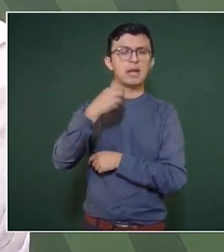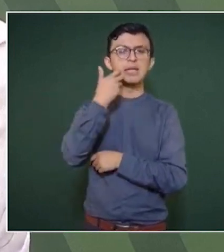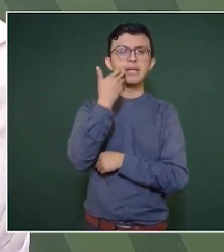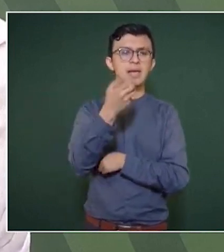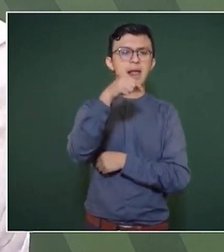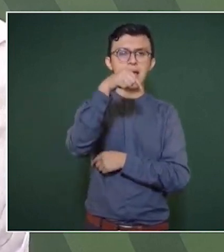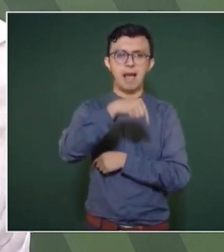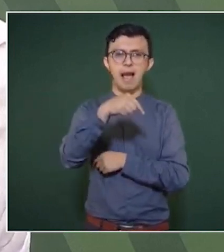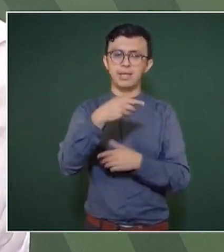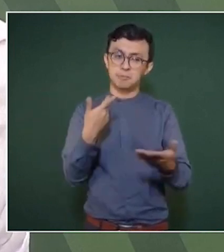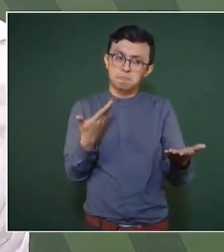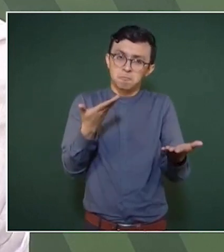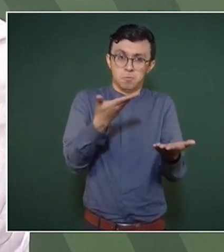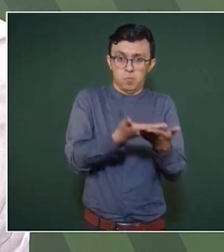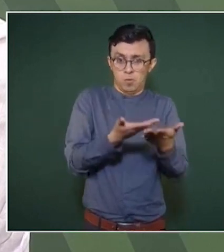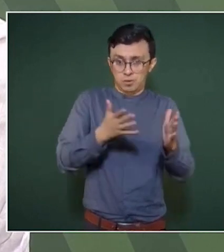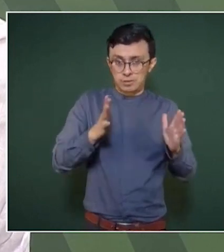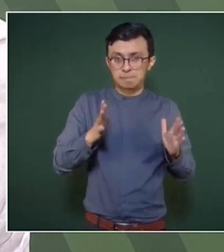nosotros proponiendo.